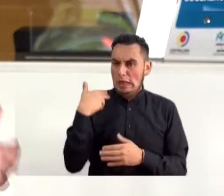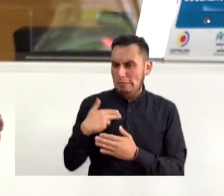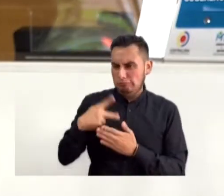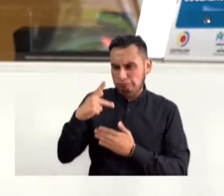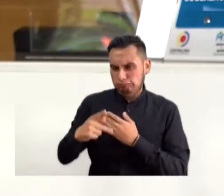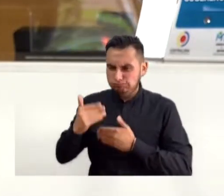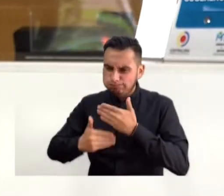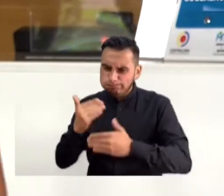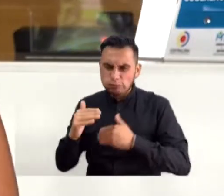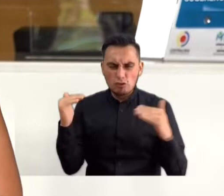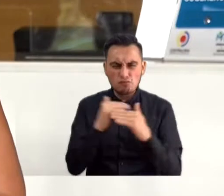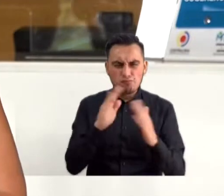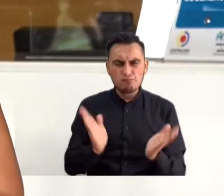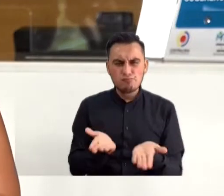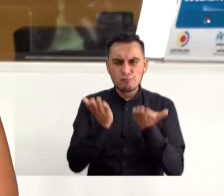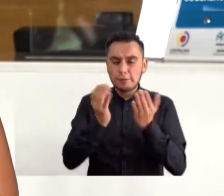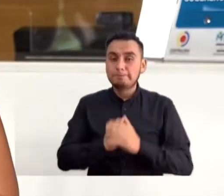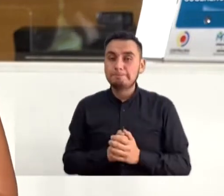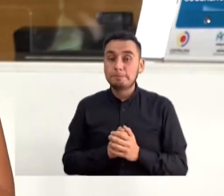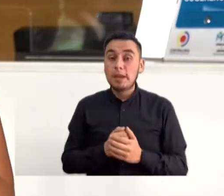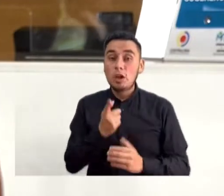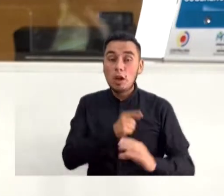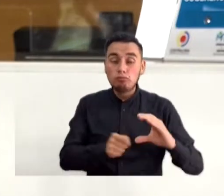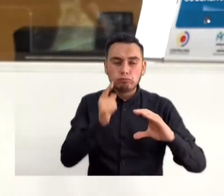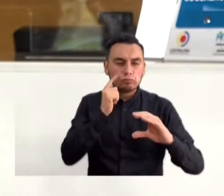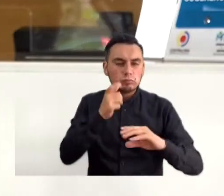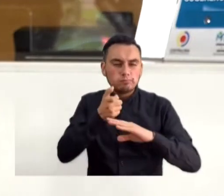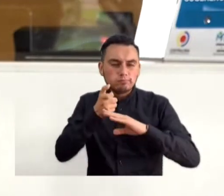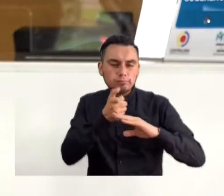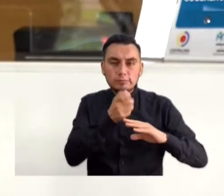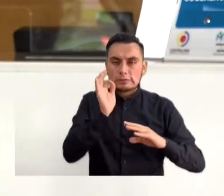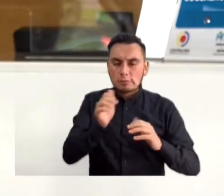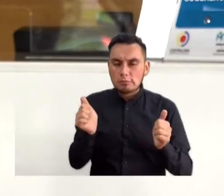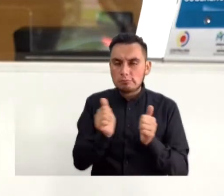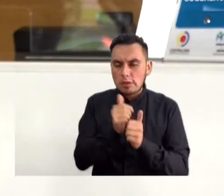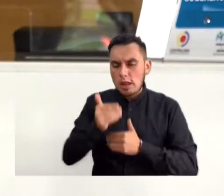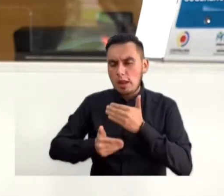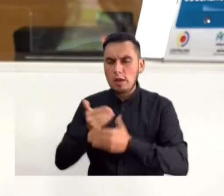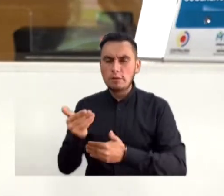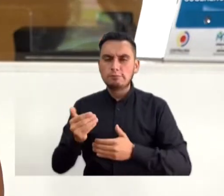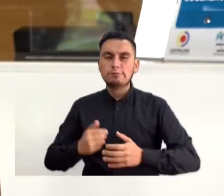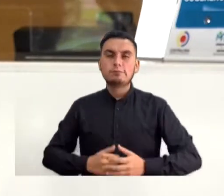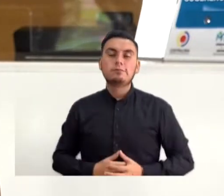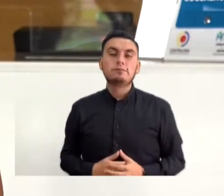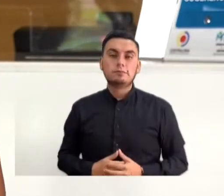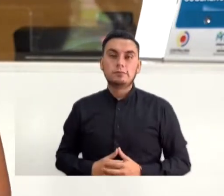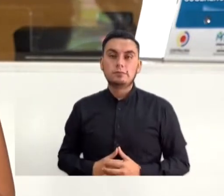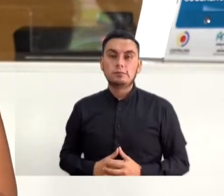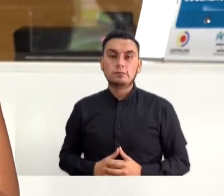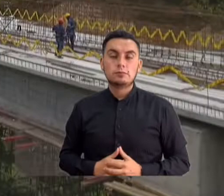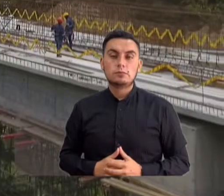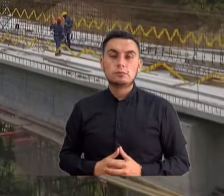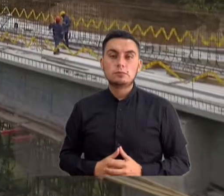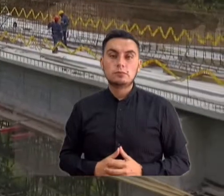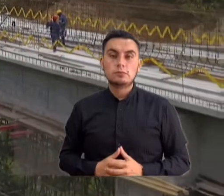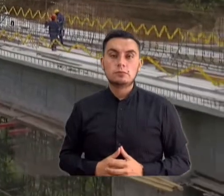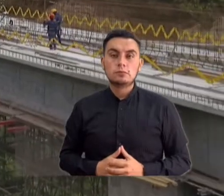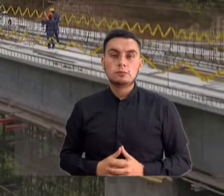proyectos más ambiciosos para el desarrollo del país. La Contraloría General de la República acompaña el desarrollo del proceso.